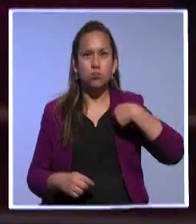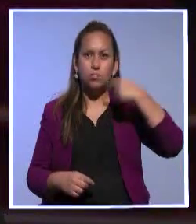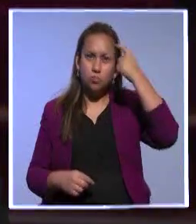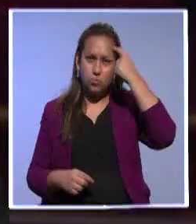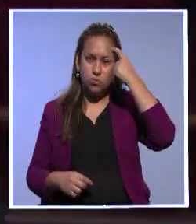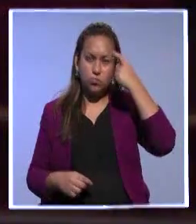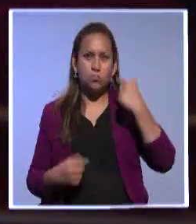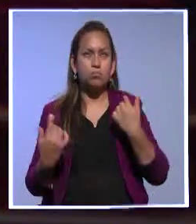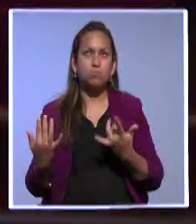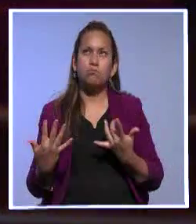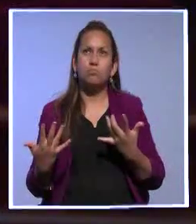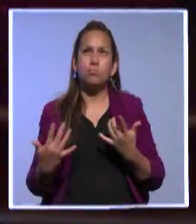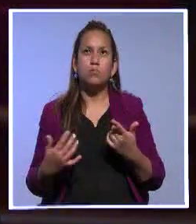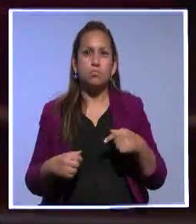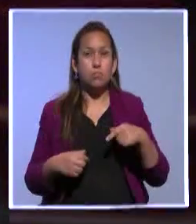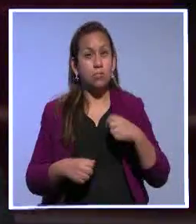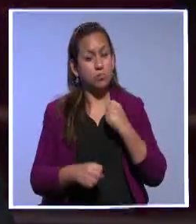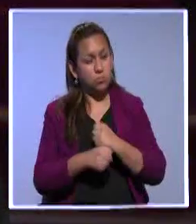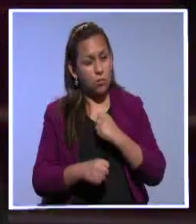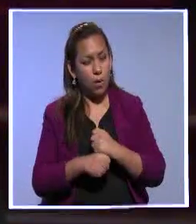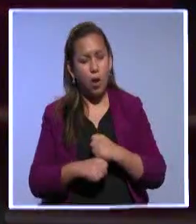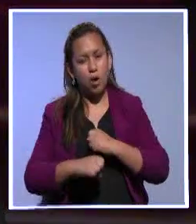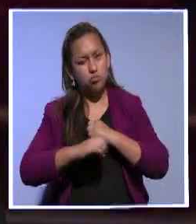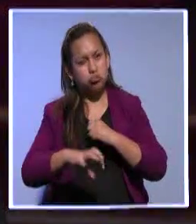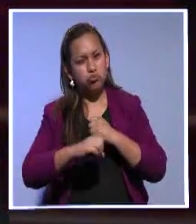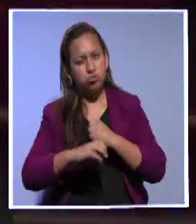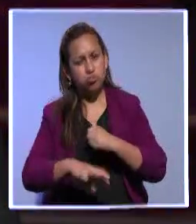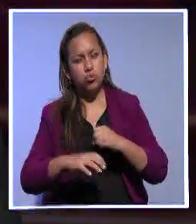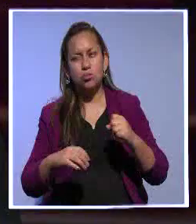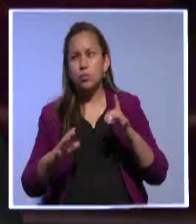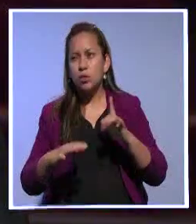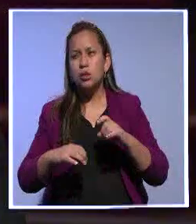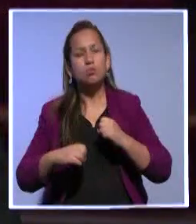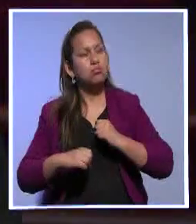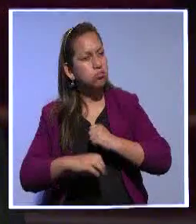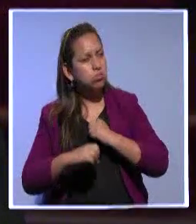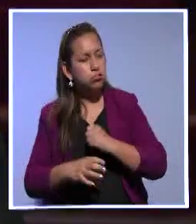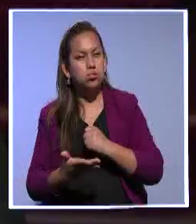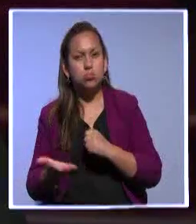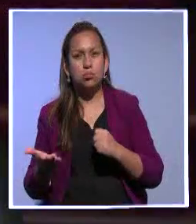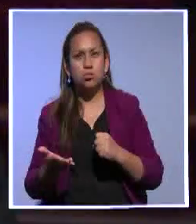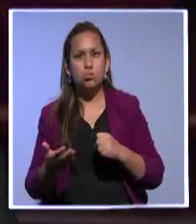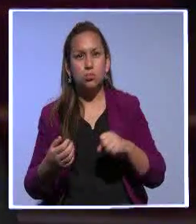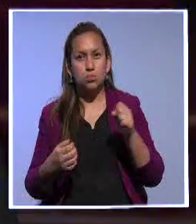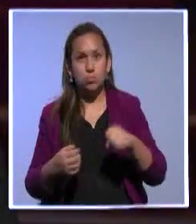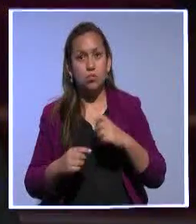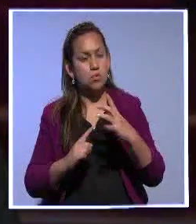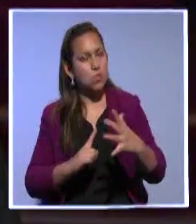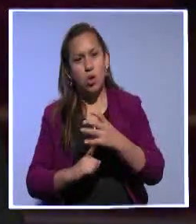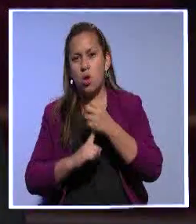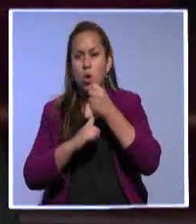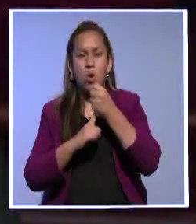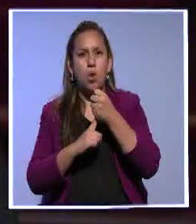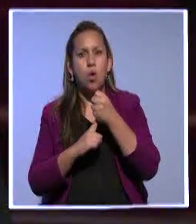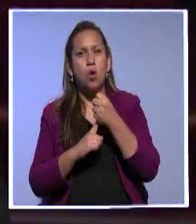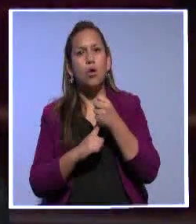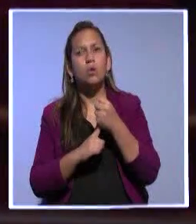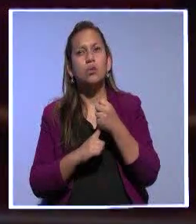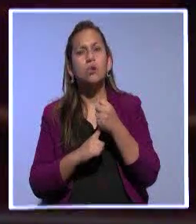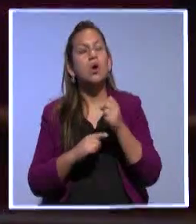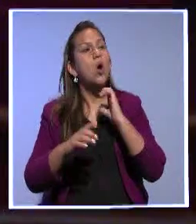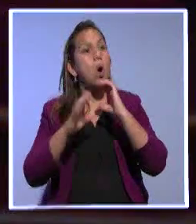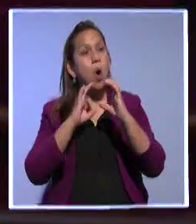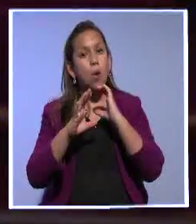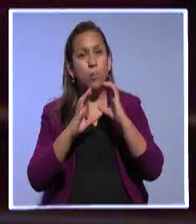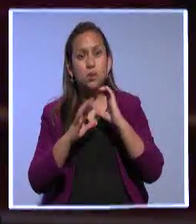la esperanza de que un buen trabajo en la campaña, la consistencia ideológica, y cuando logremos, como ya en campaña lo haremos, conversar con